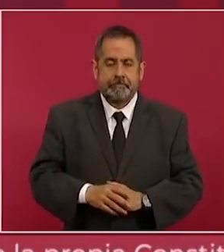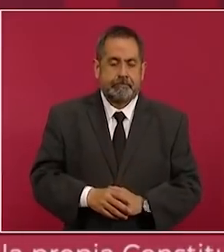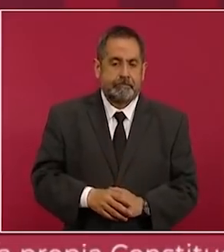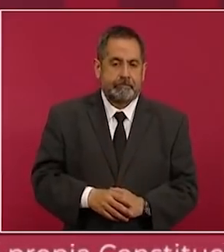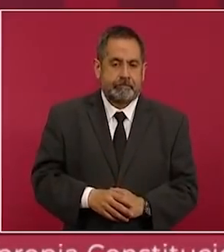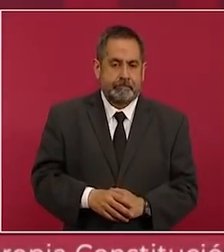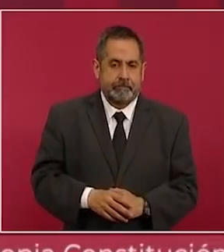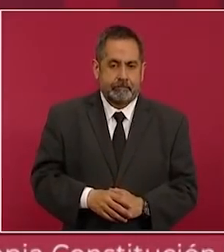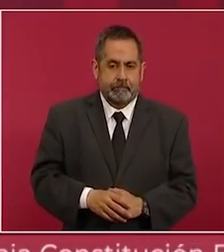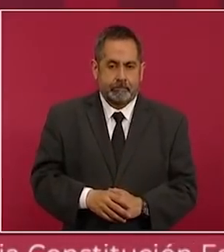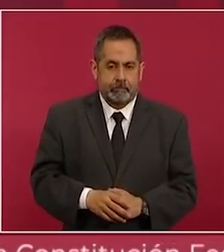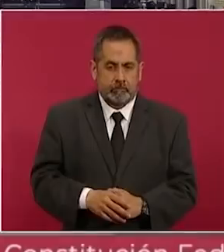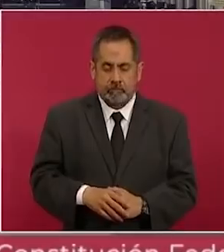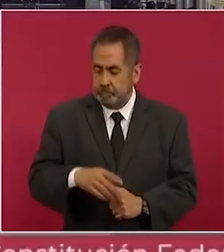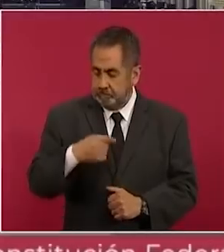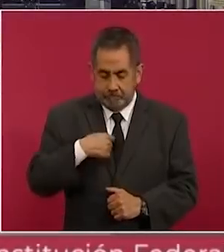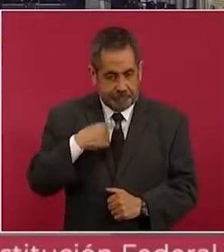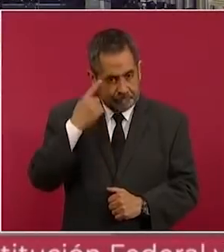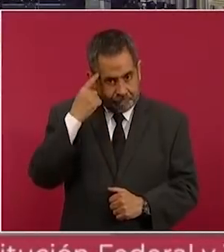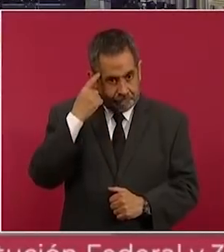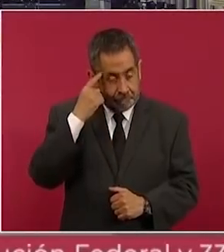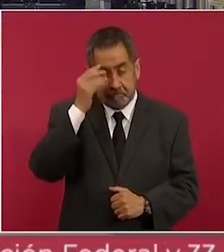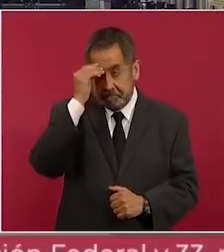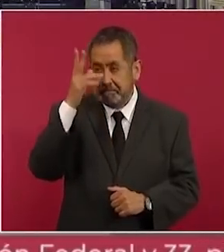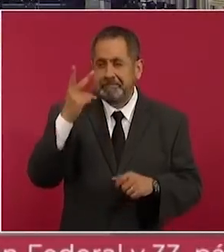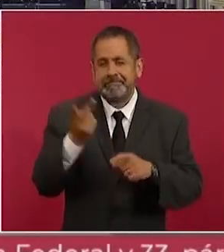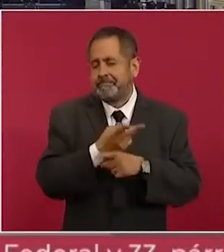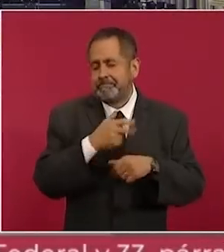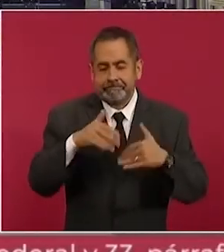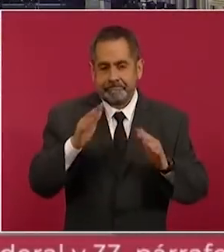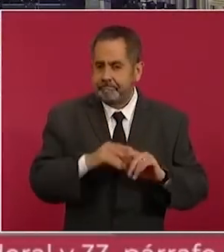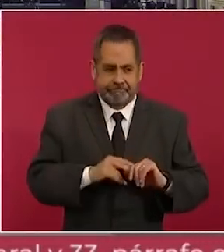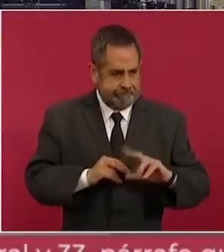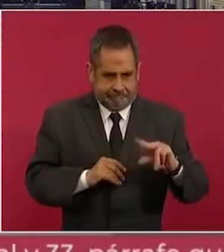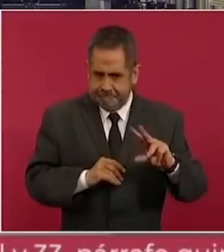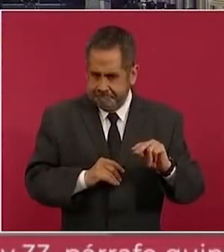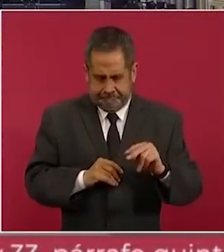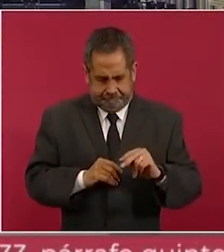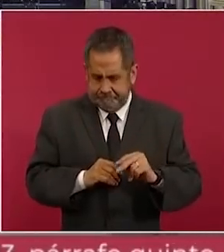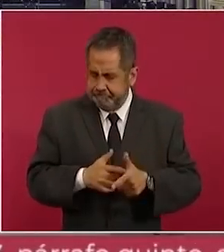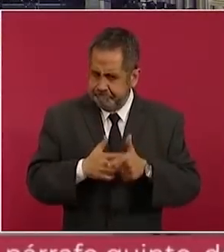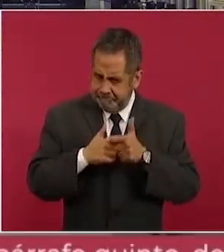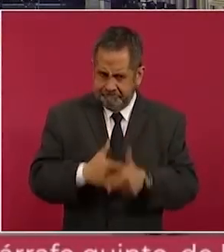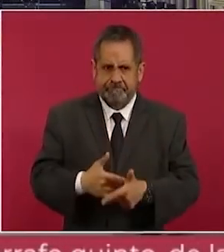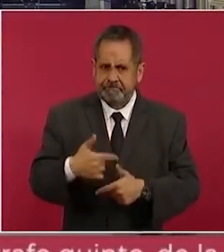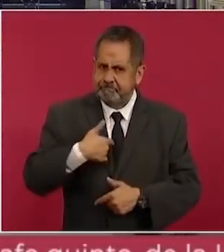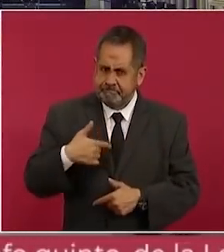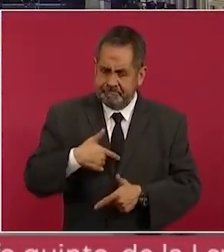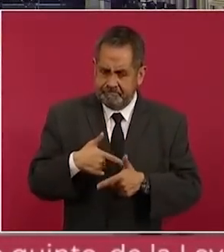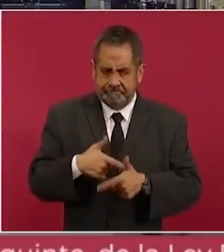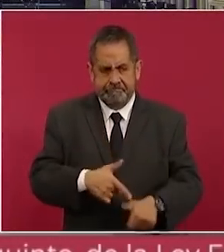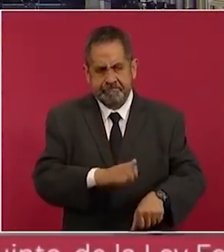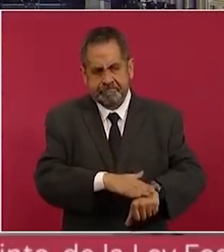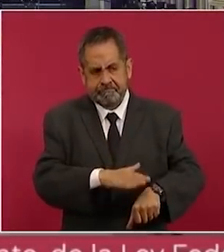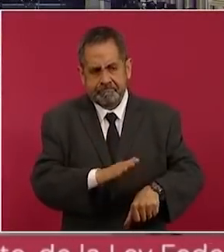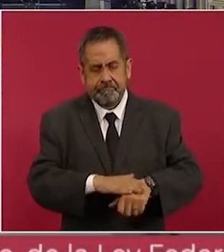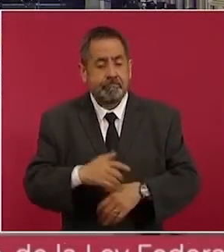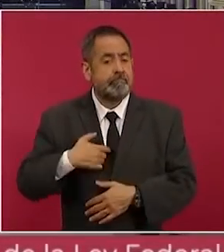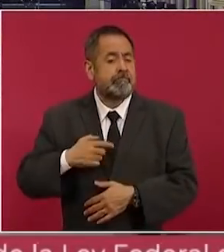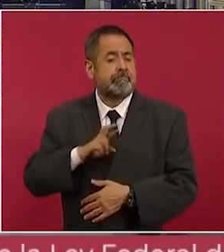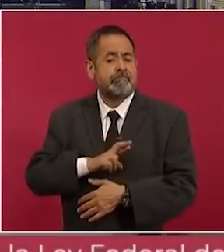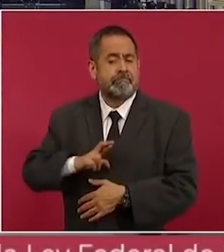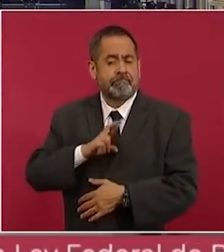Y no voy a dejar pasar nada de esto y no es por rencor.